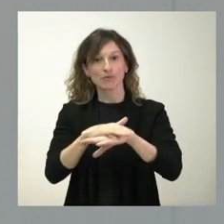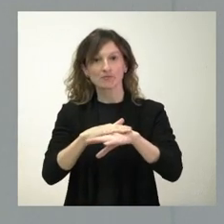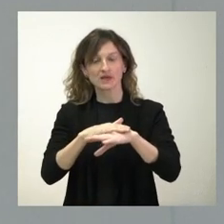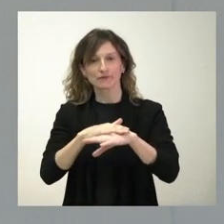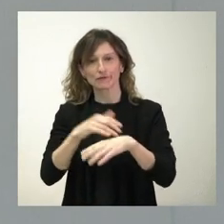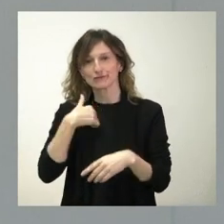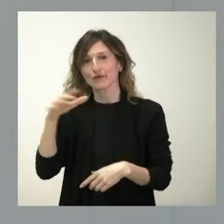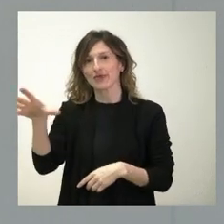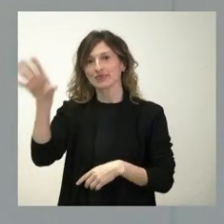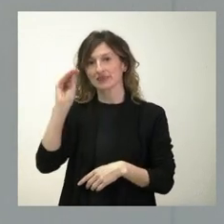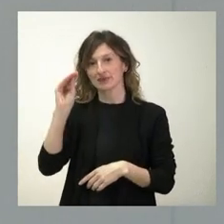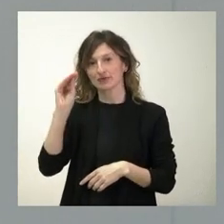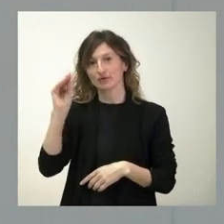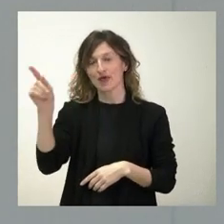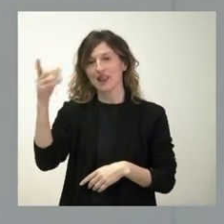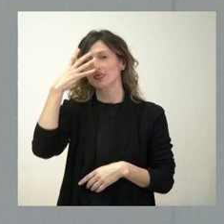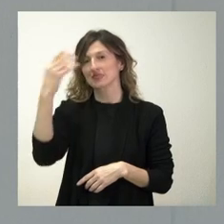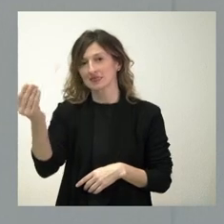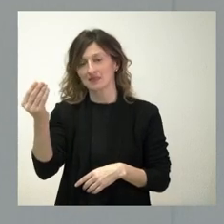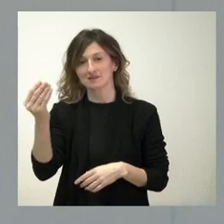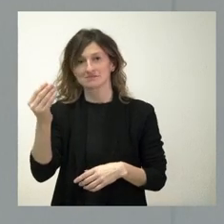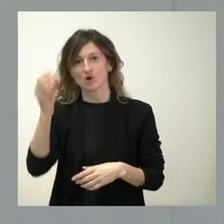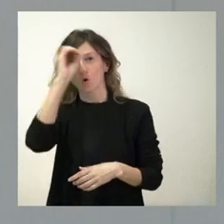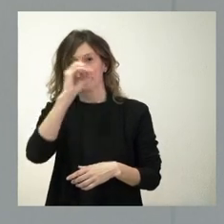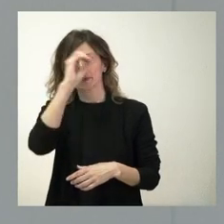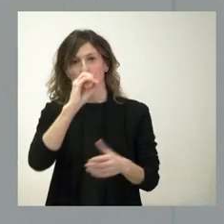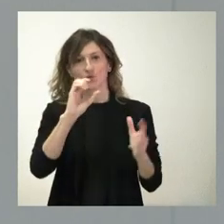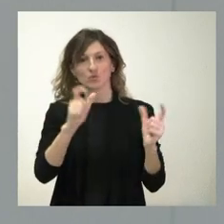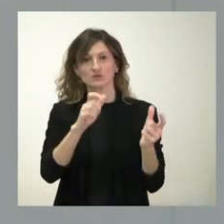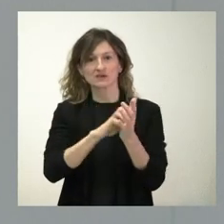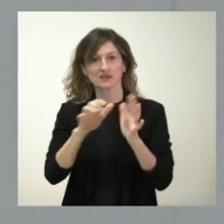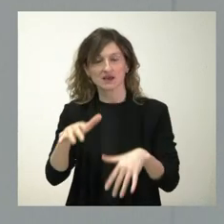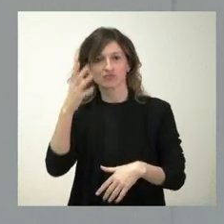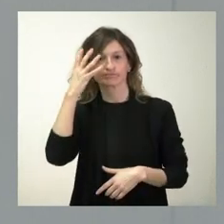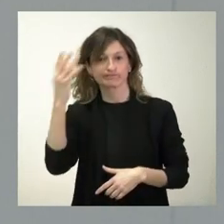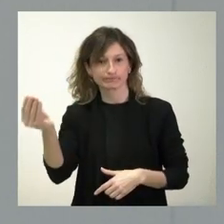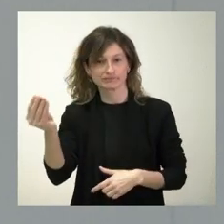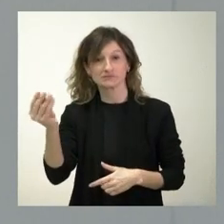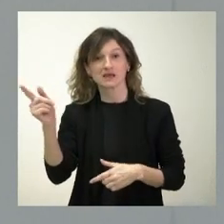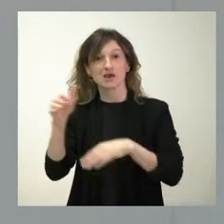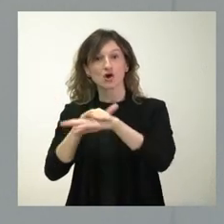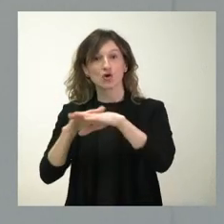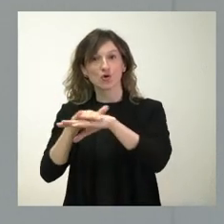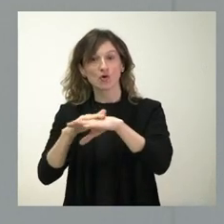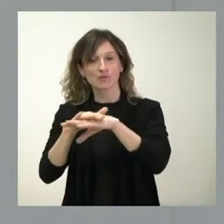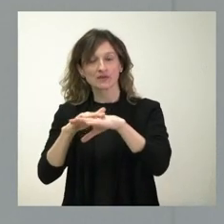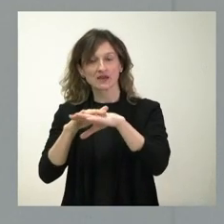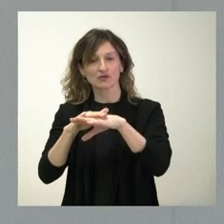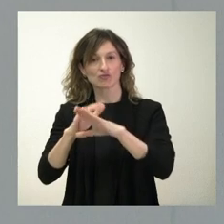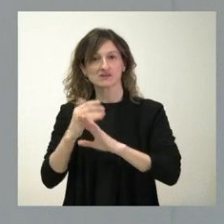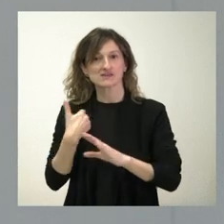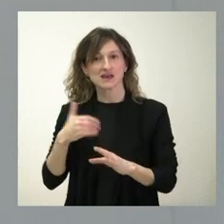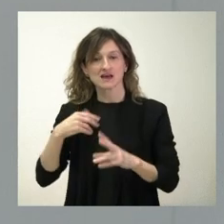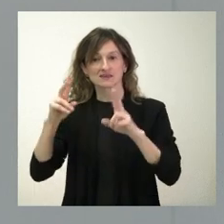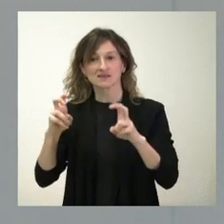fin ha entendido cuál es la posición de la Junta de Castilla y León y, en cuanto el Gobierno ha dejado de querer estirar este